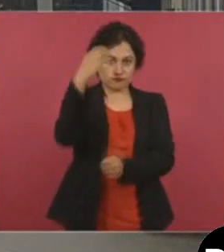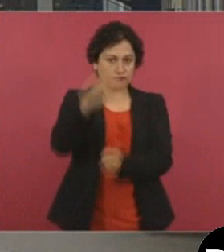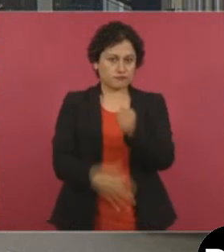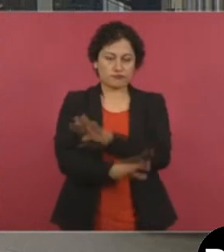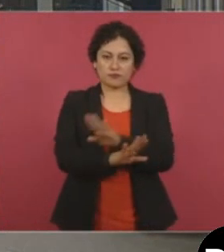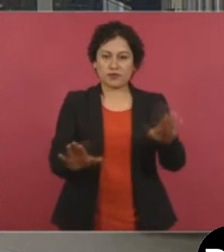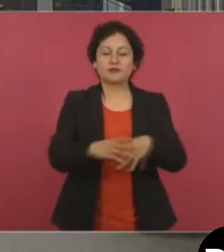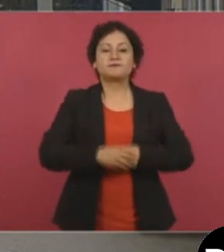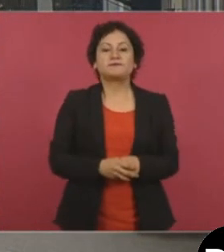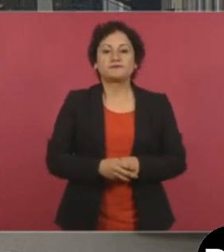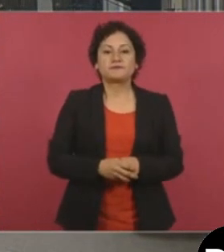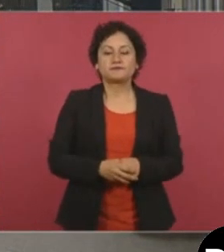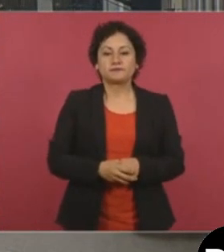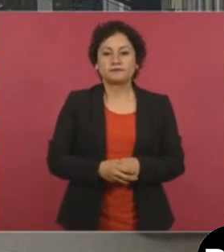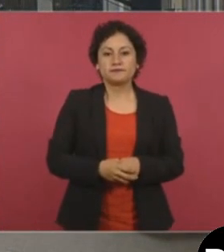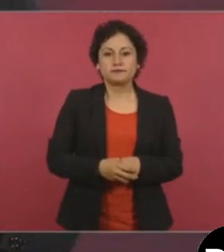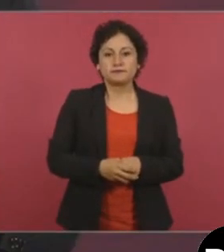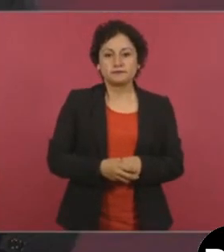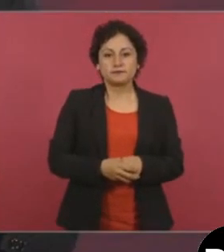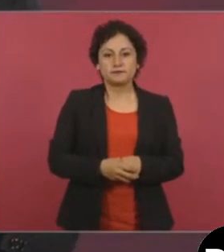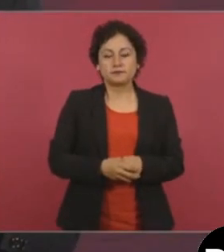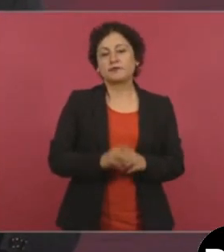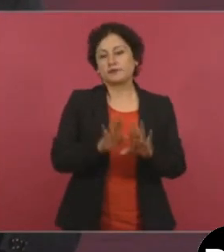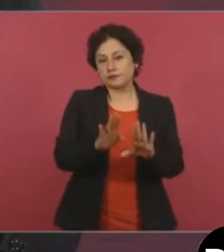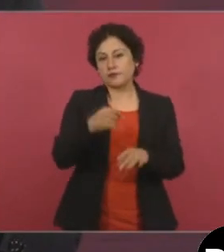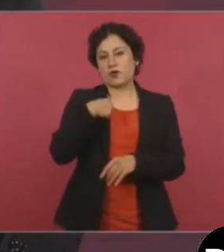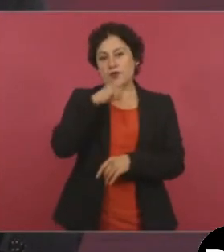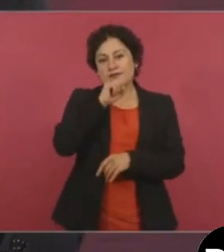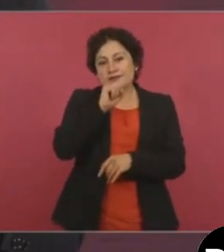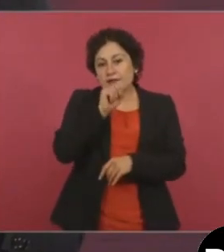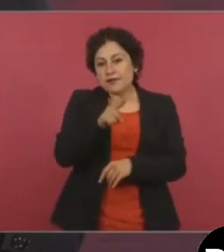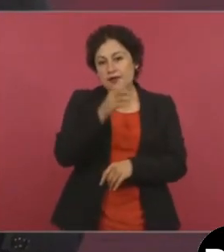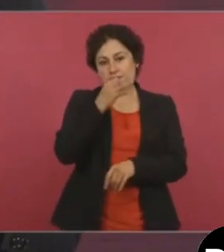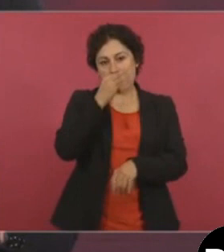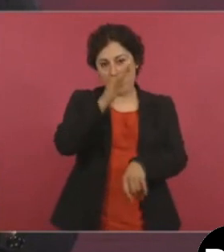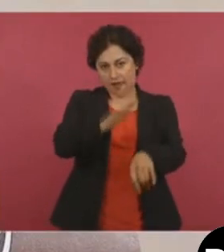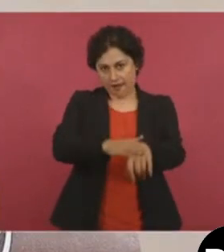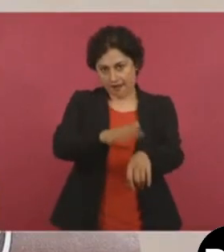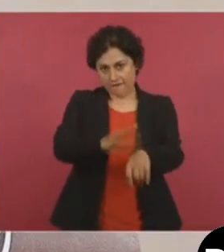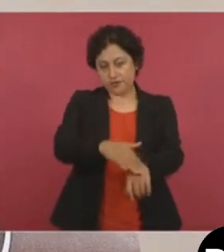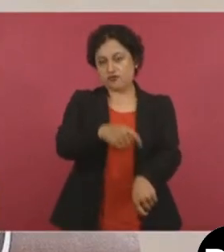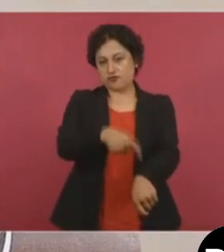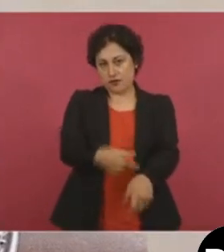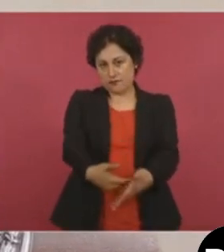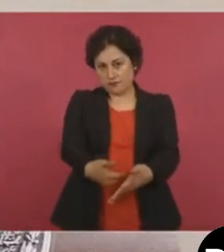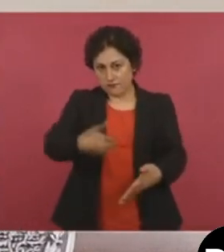Y también ir avisando con tiempo de que no es que